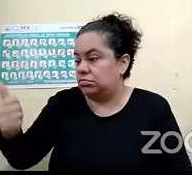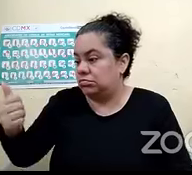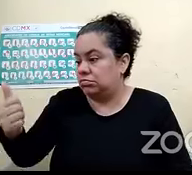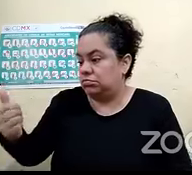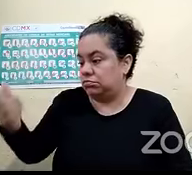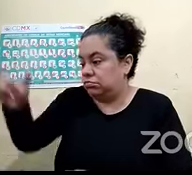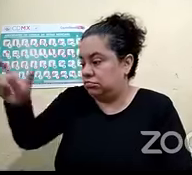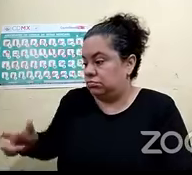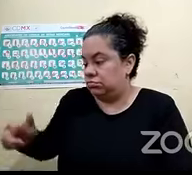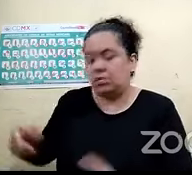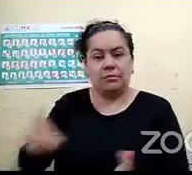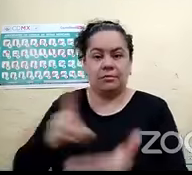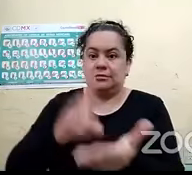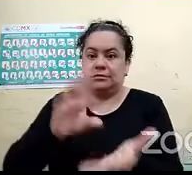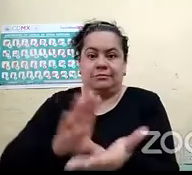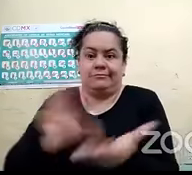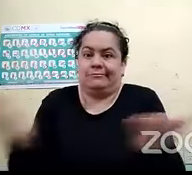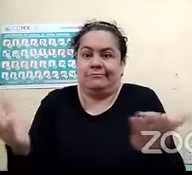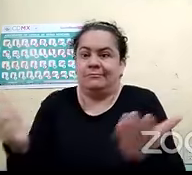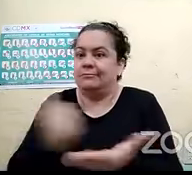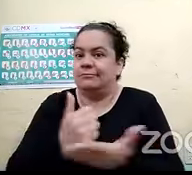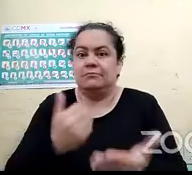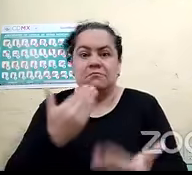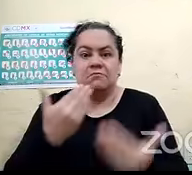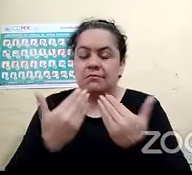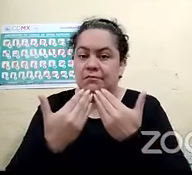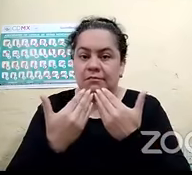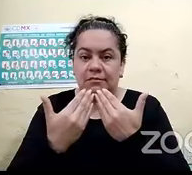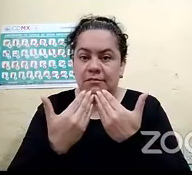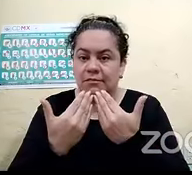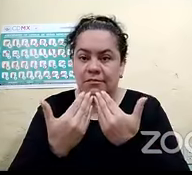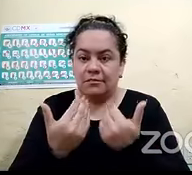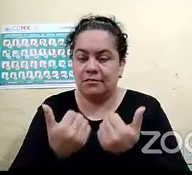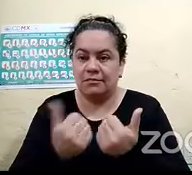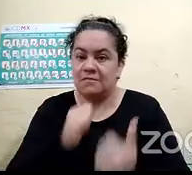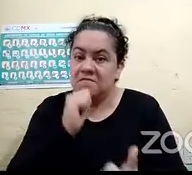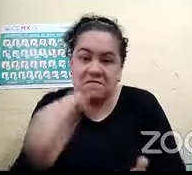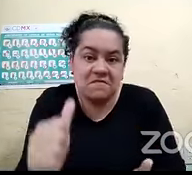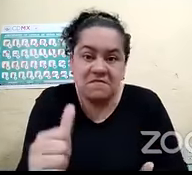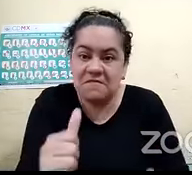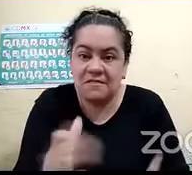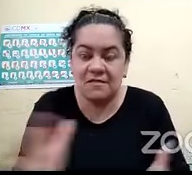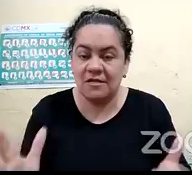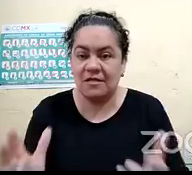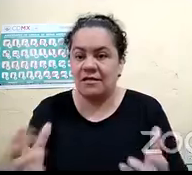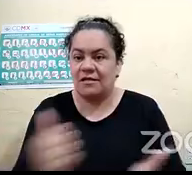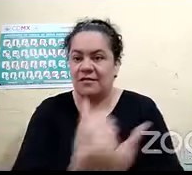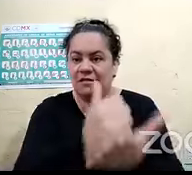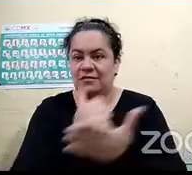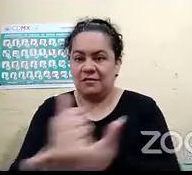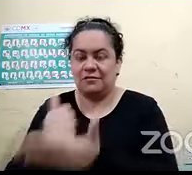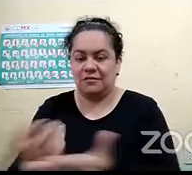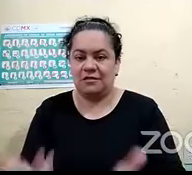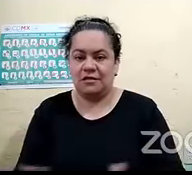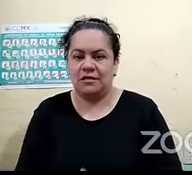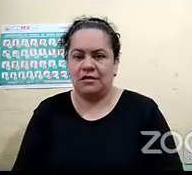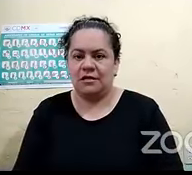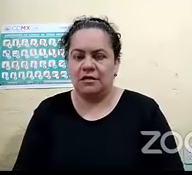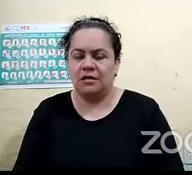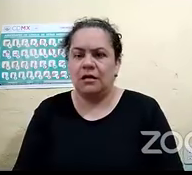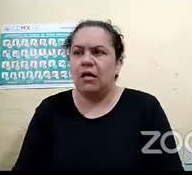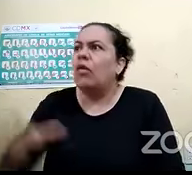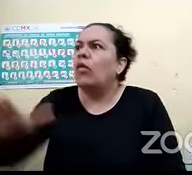con discapacidad y ya cuando pasa el sismo resulta que todos todos pero casi al unísono dicen y fulanito y